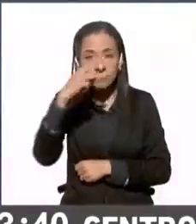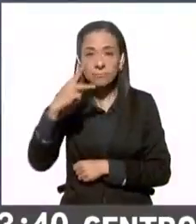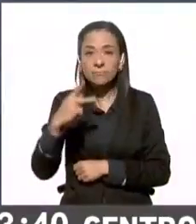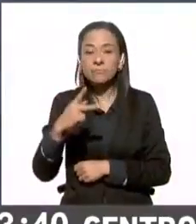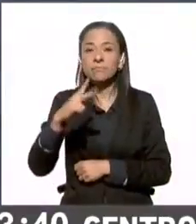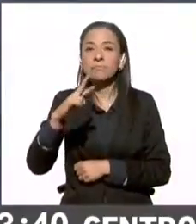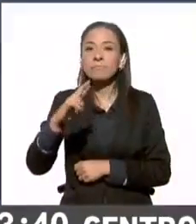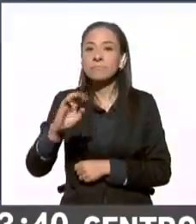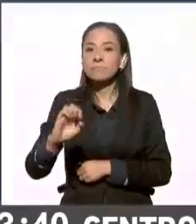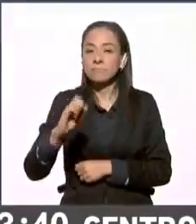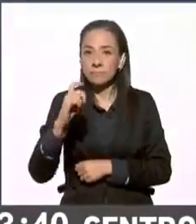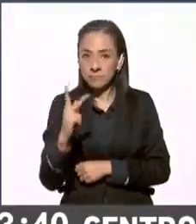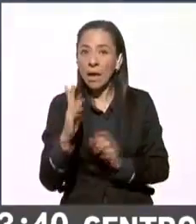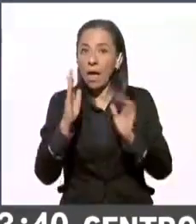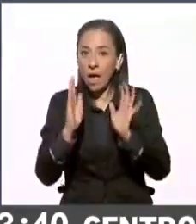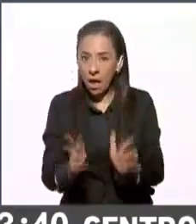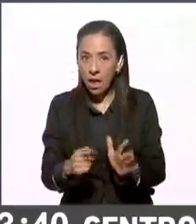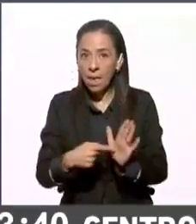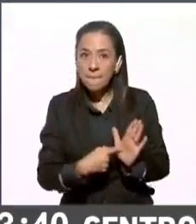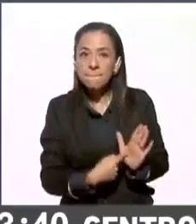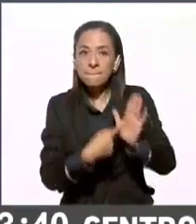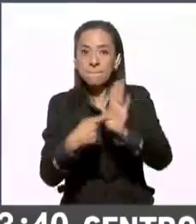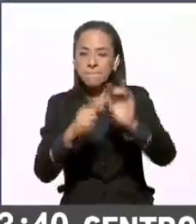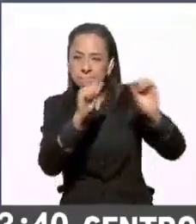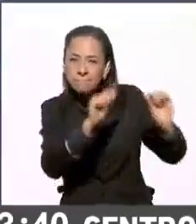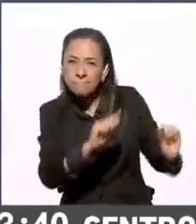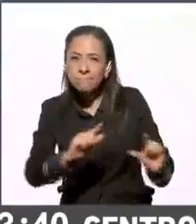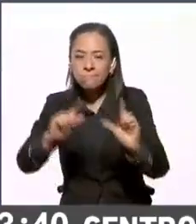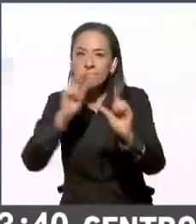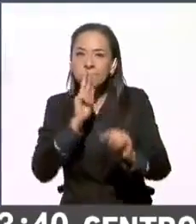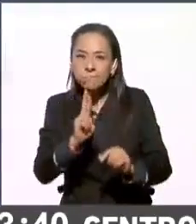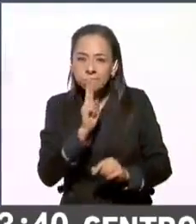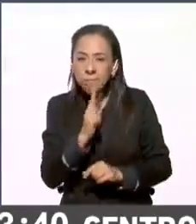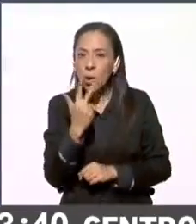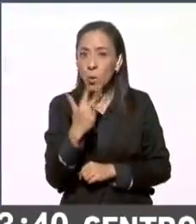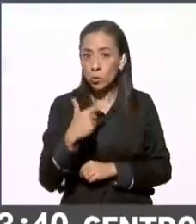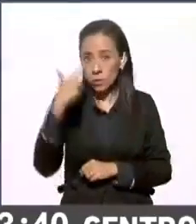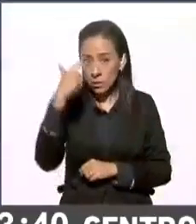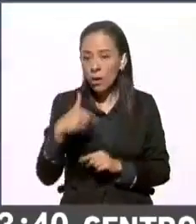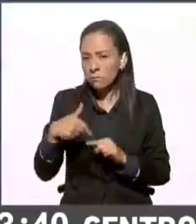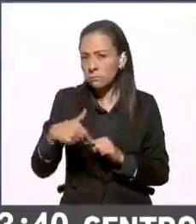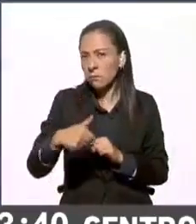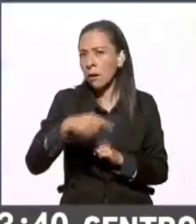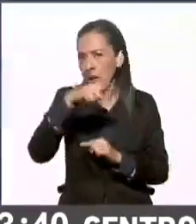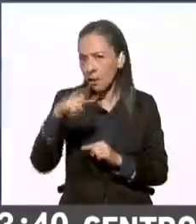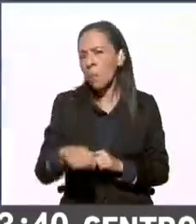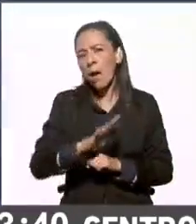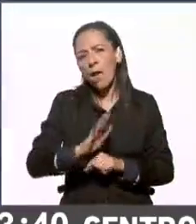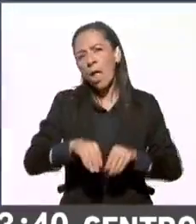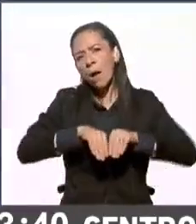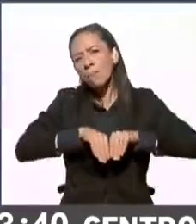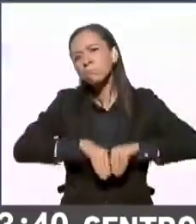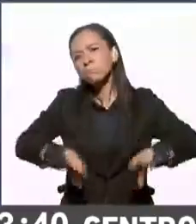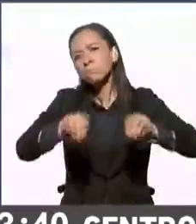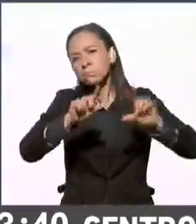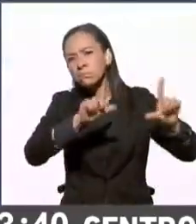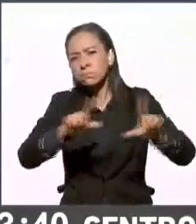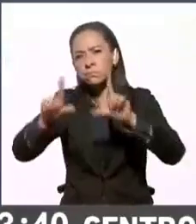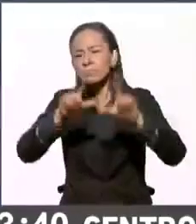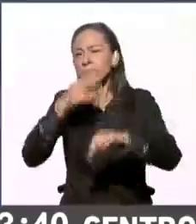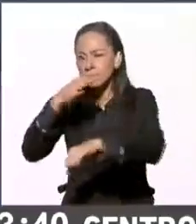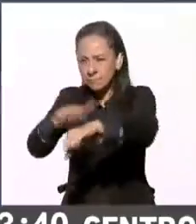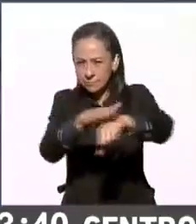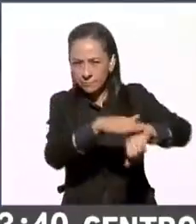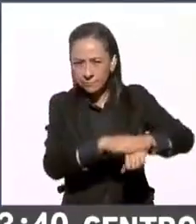a arrojar los primeros resultados después de las ocho de la noche. Recordar a nuestro auditorio que aquí es una hora